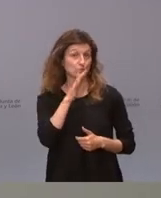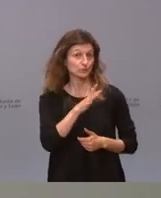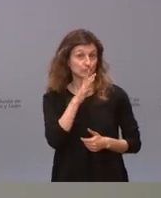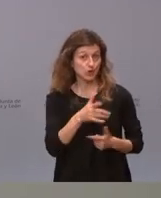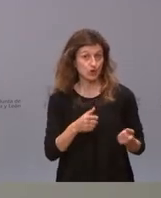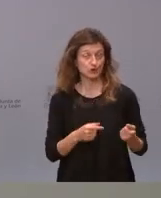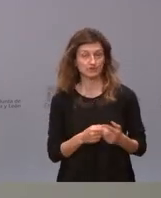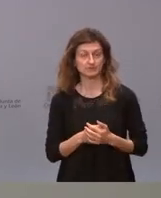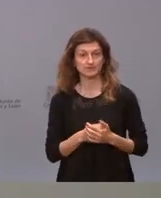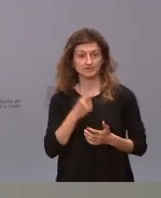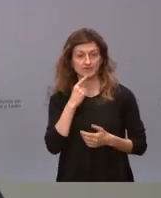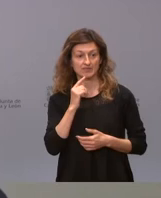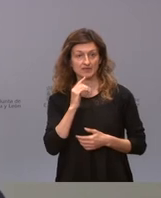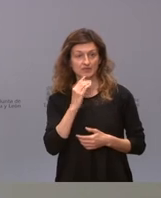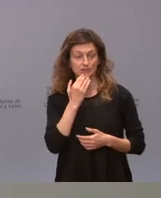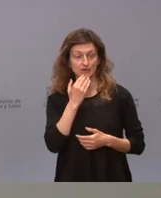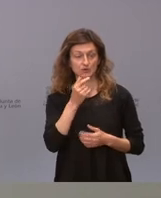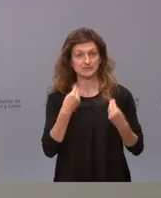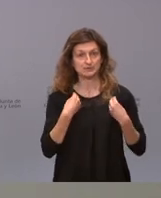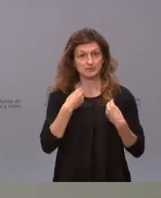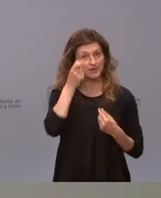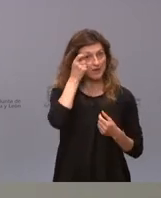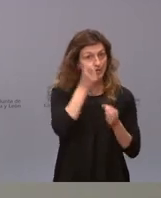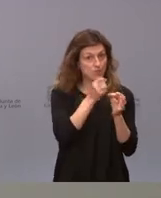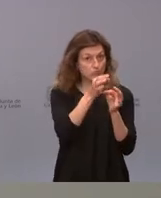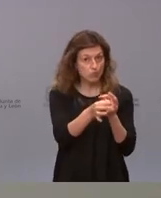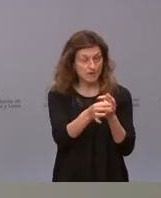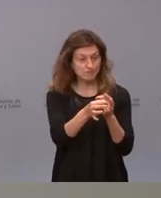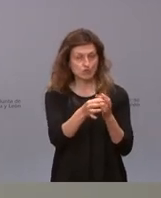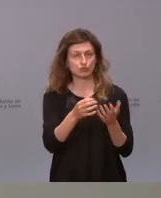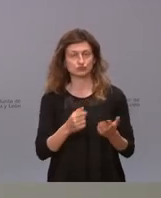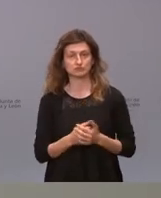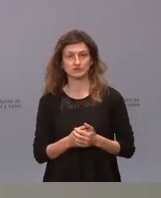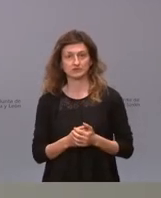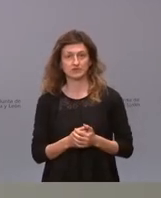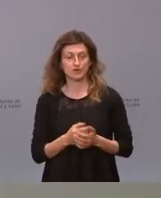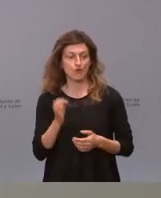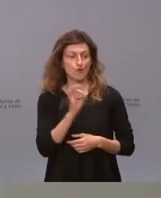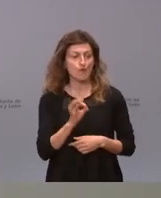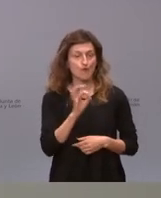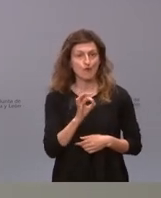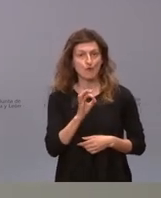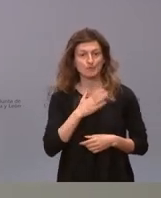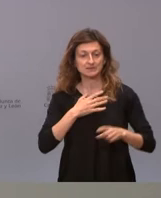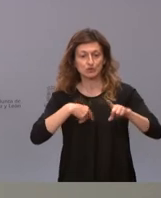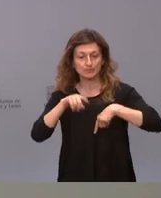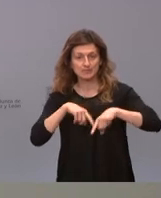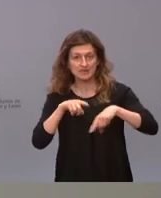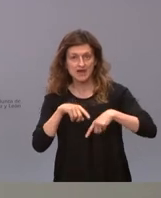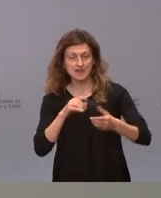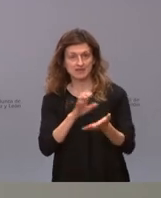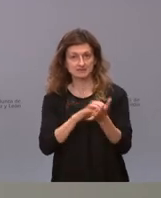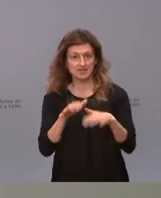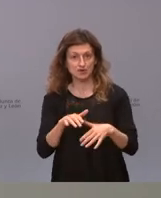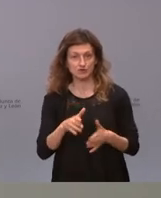la penalización de vivir en los pueblos en el medio rural estamos absolutamente en contra el patrimonio viario de Castielo en las carteras